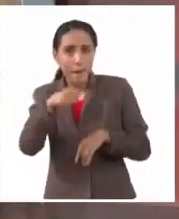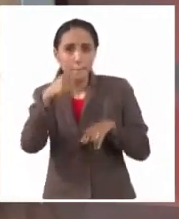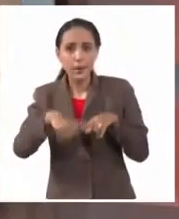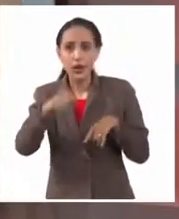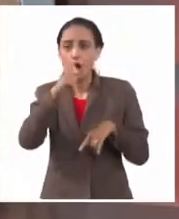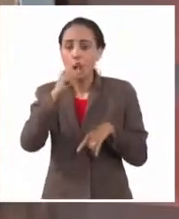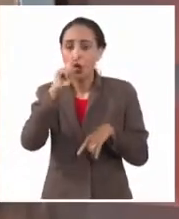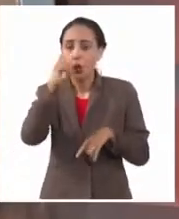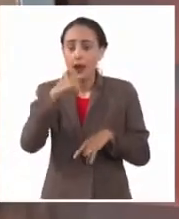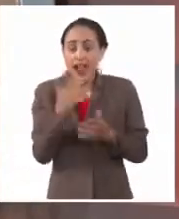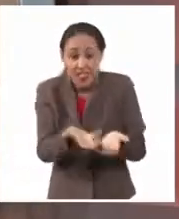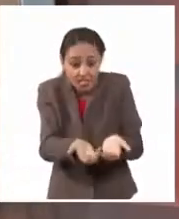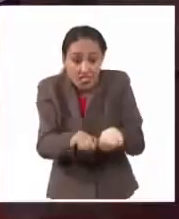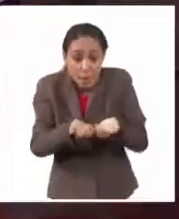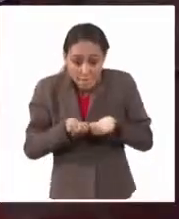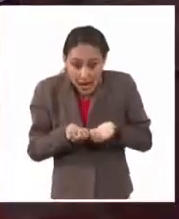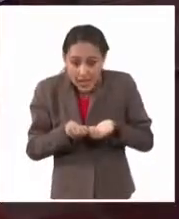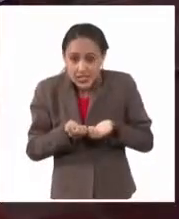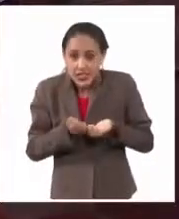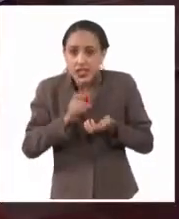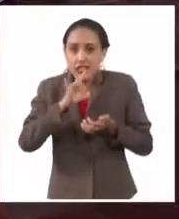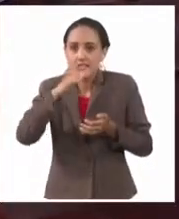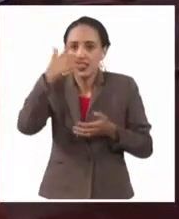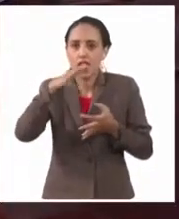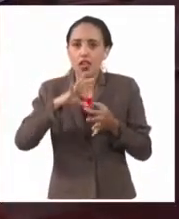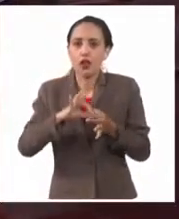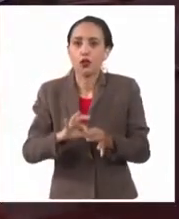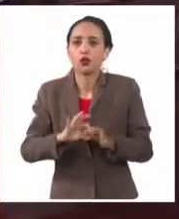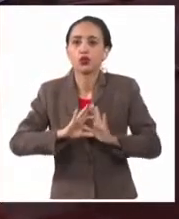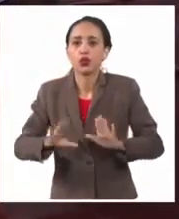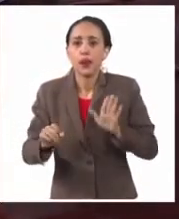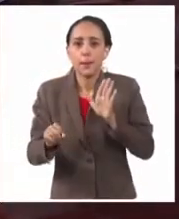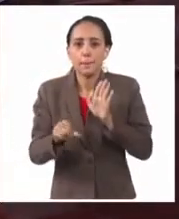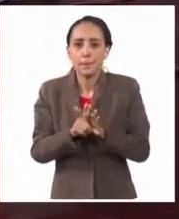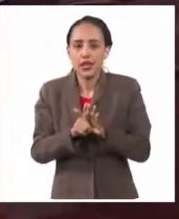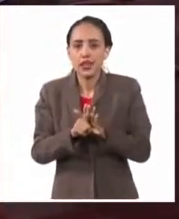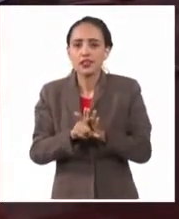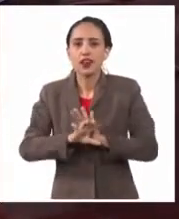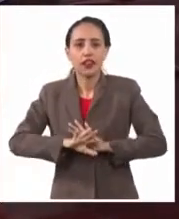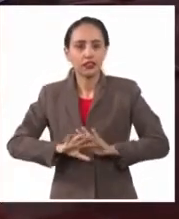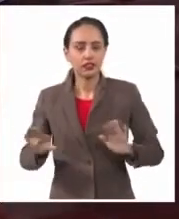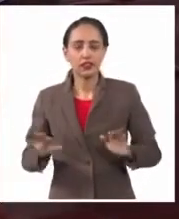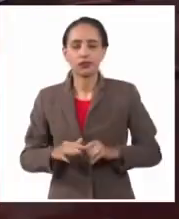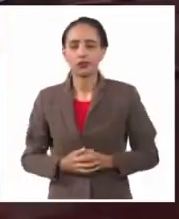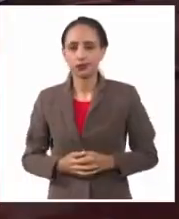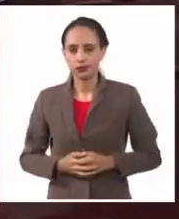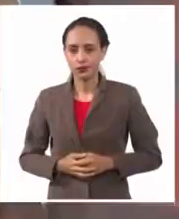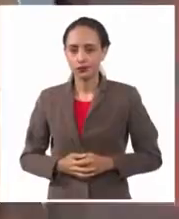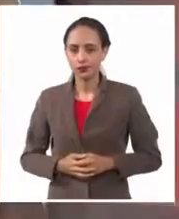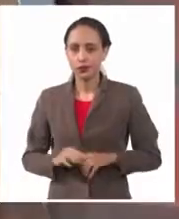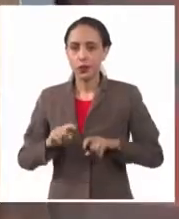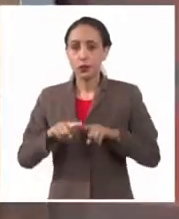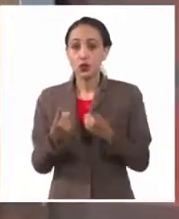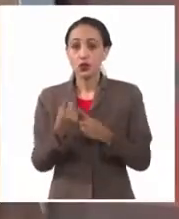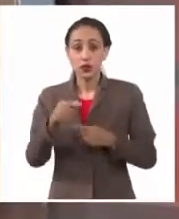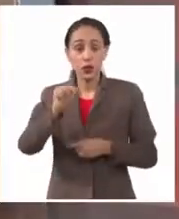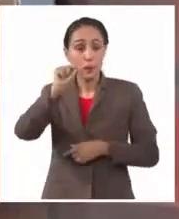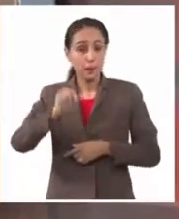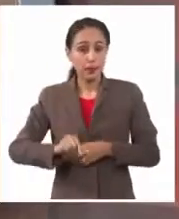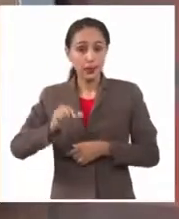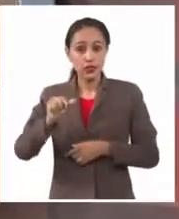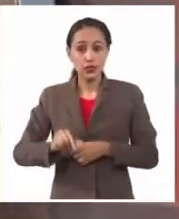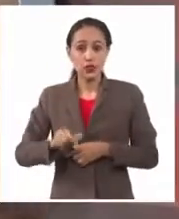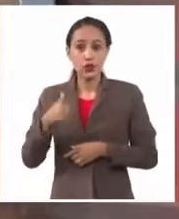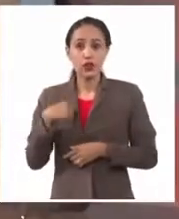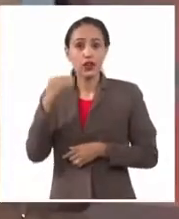despache el 15 de agosto es el que empieza a tener este beneficio. Por tanto, aquellas personas que